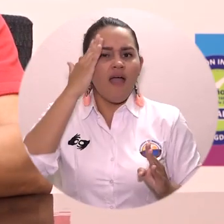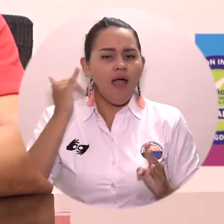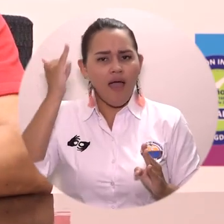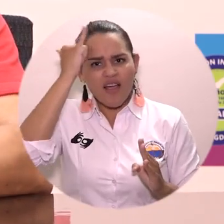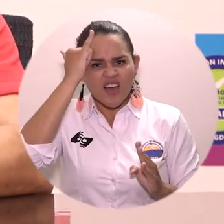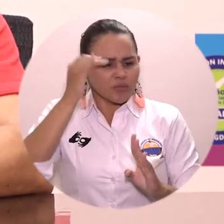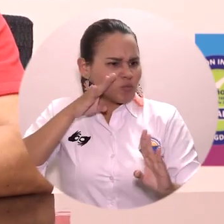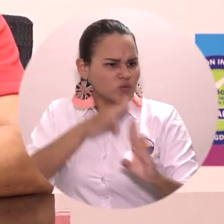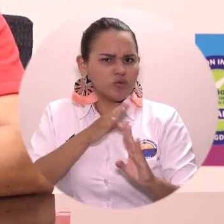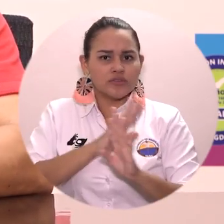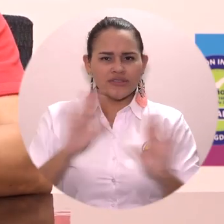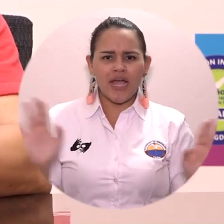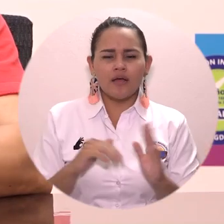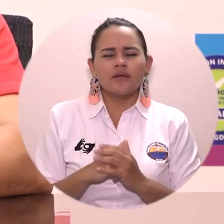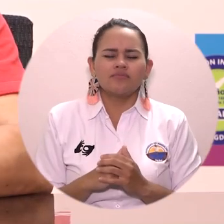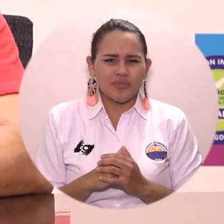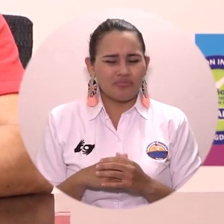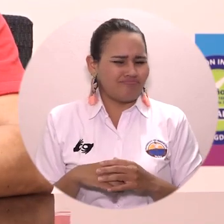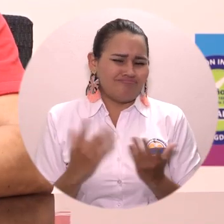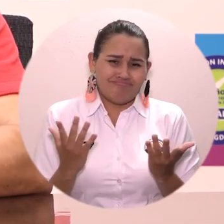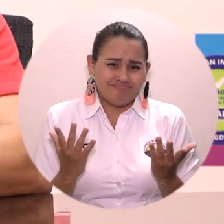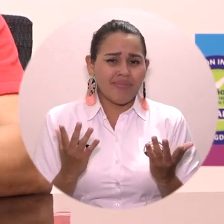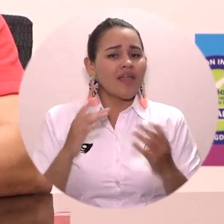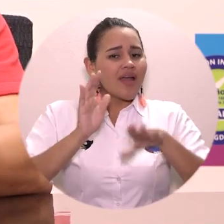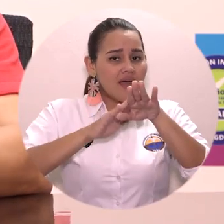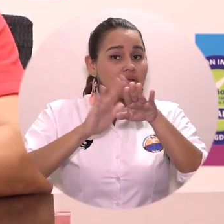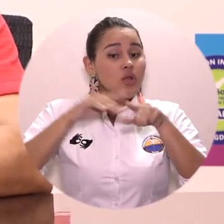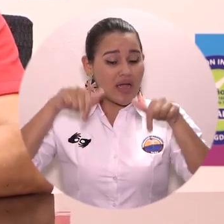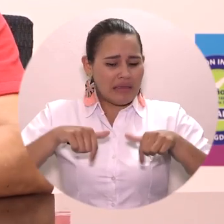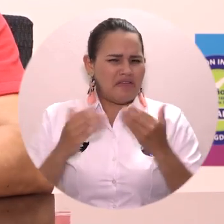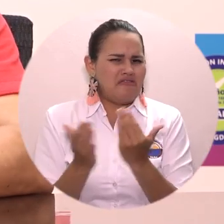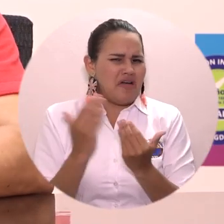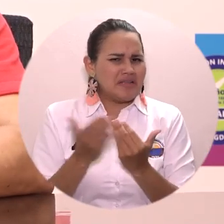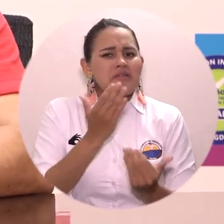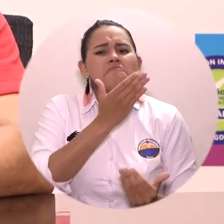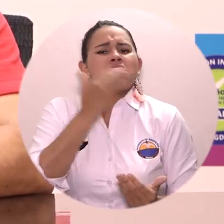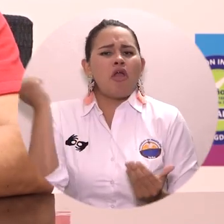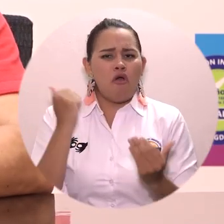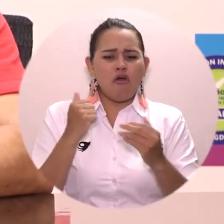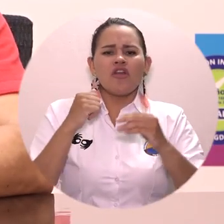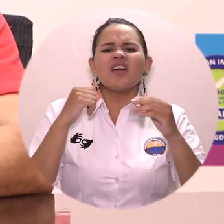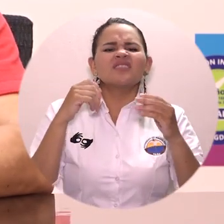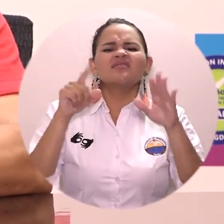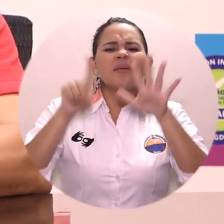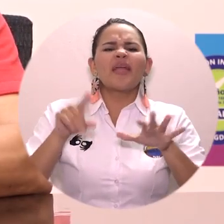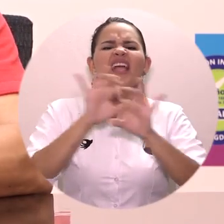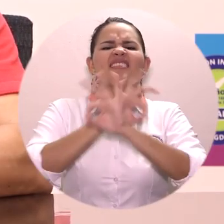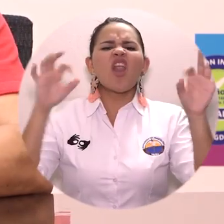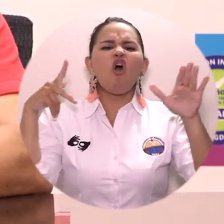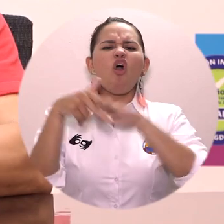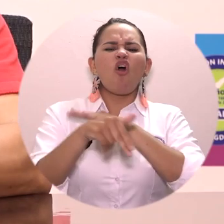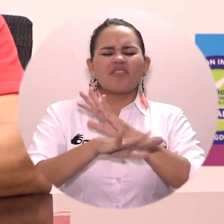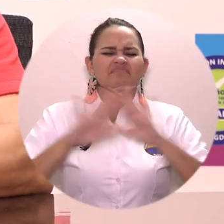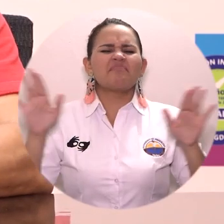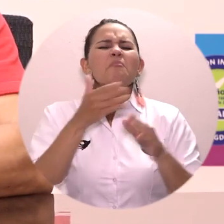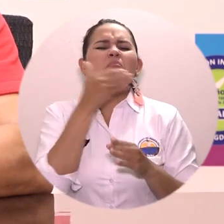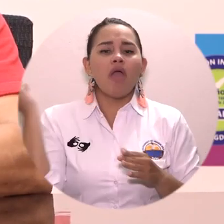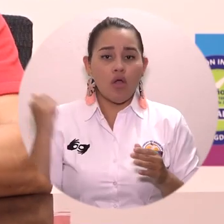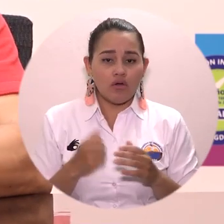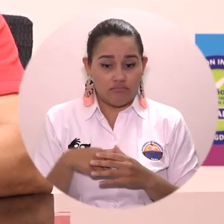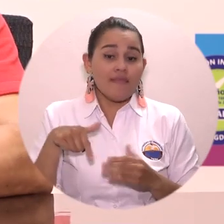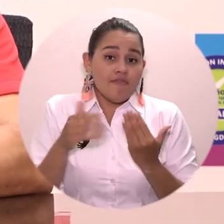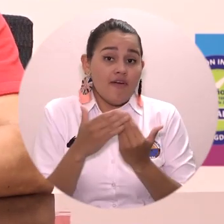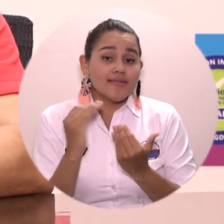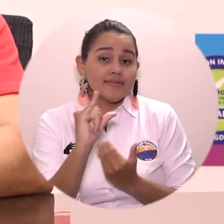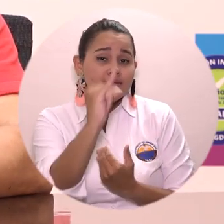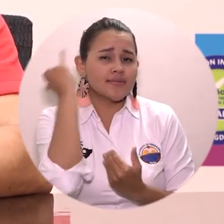hubiese sido cancelar el semestre, como algunas personas de forma muy alegre y responsable lo plantean, con un impacto social enorme sobre más de 2.000 familias que